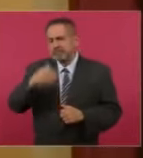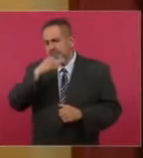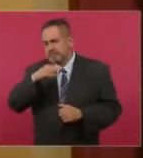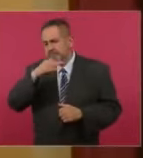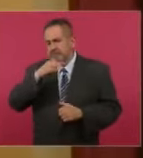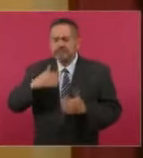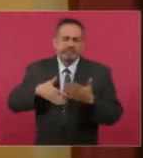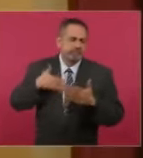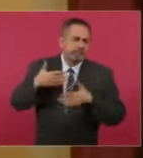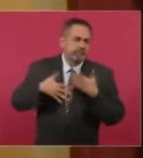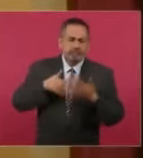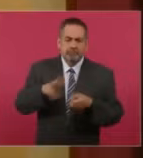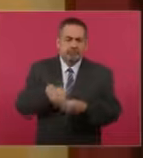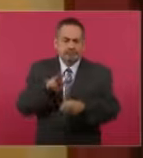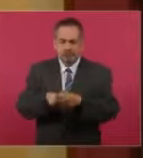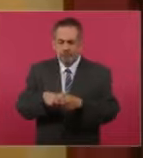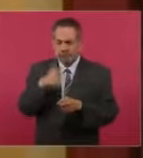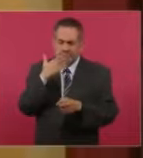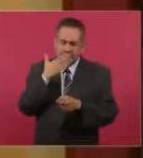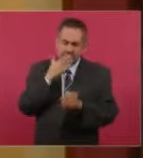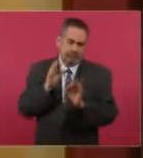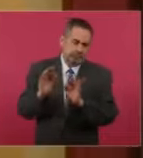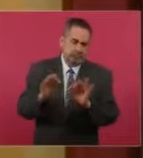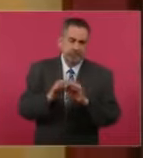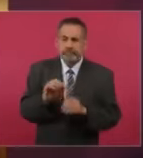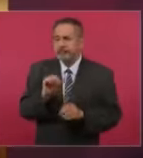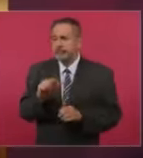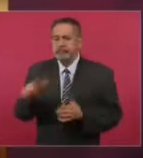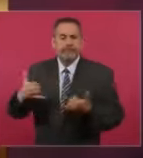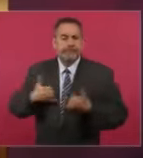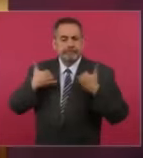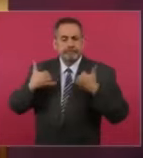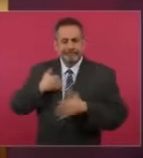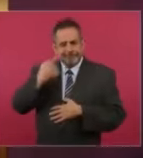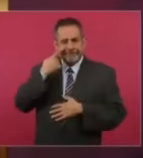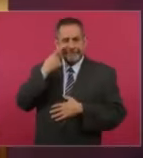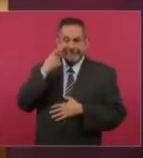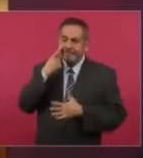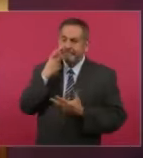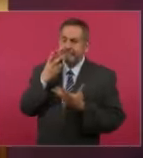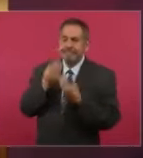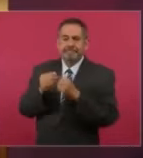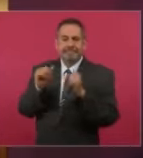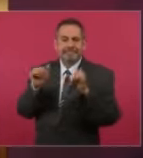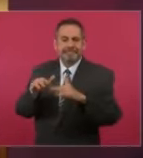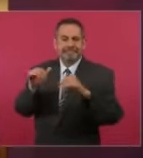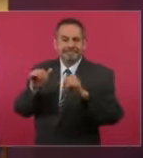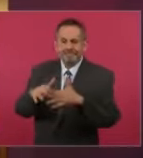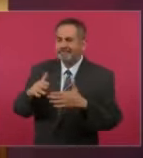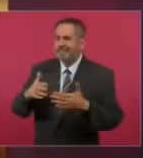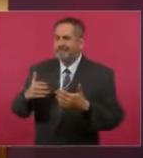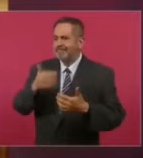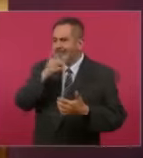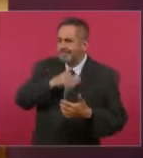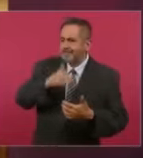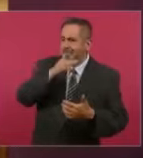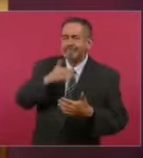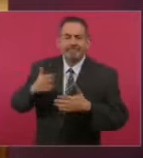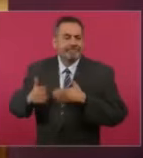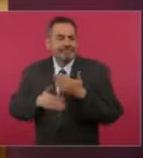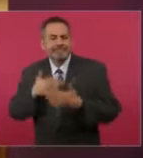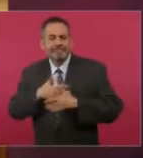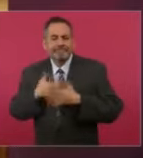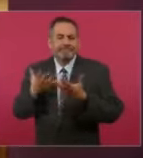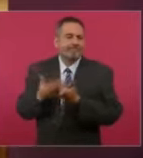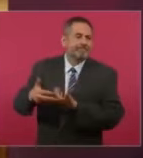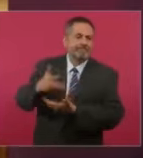natural para el ser humano y en la juventud hay una propensión a divertirse, a socializar, porque esto